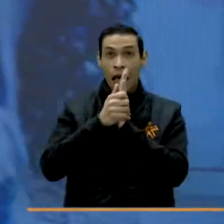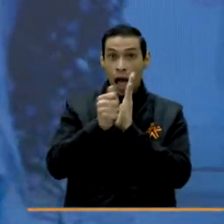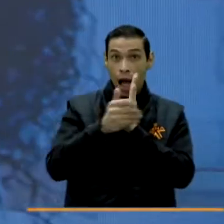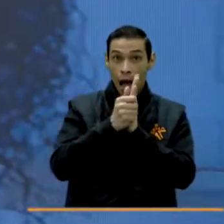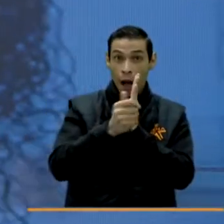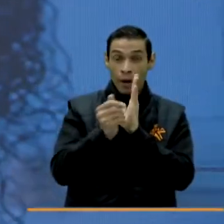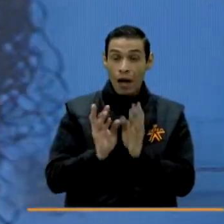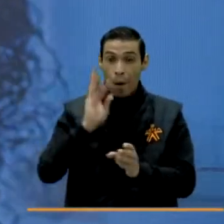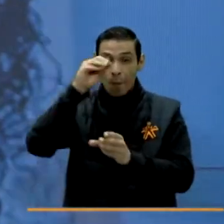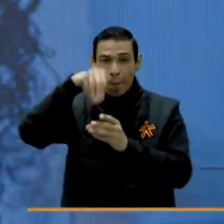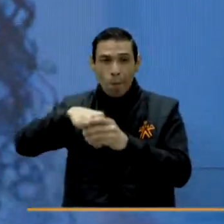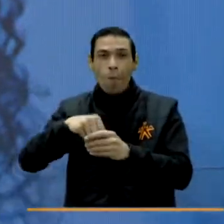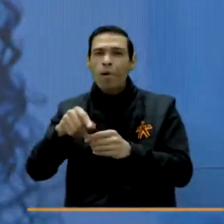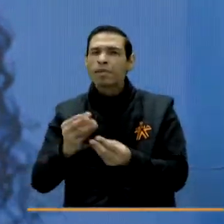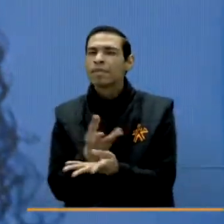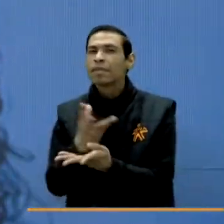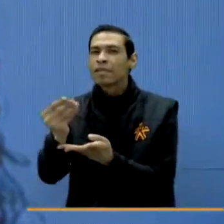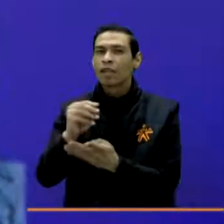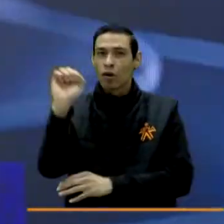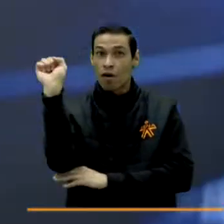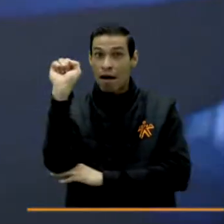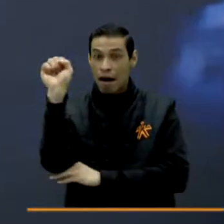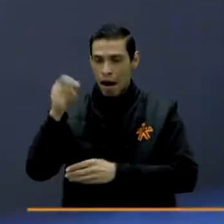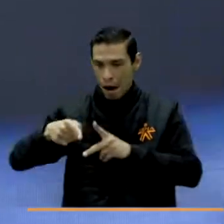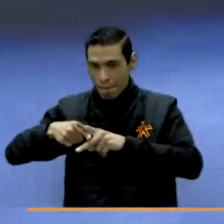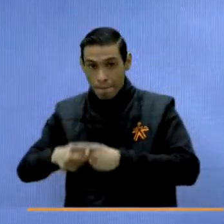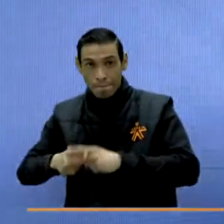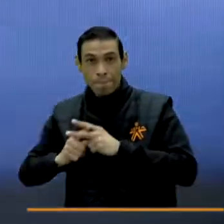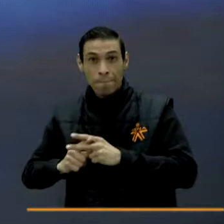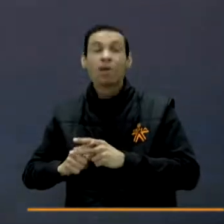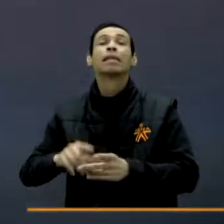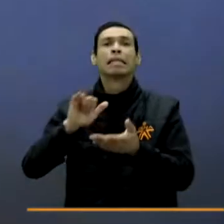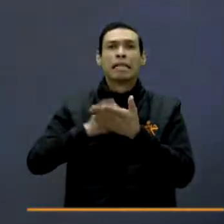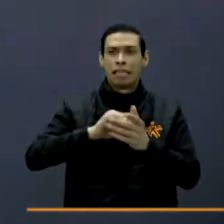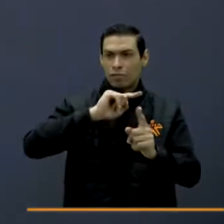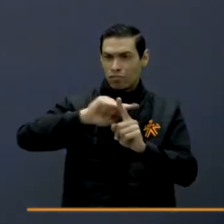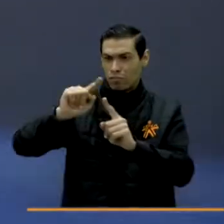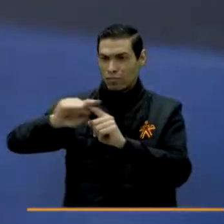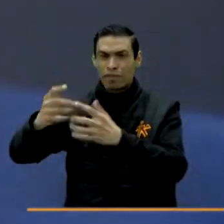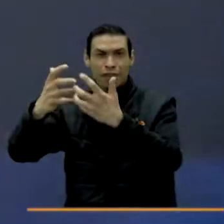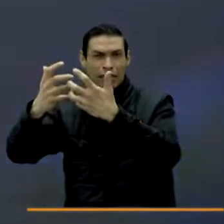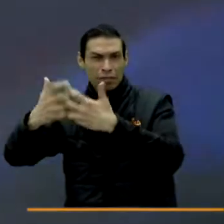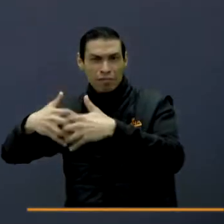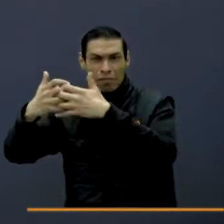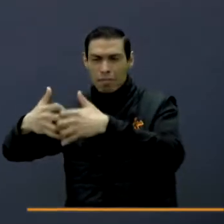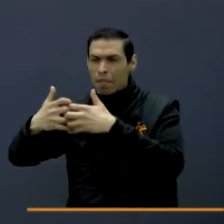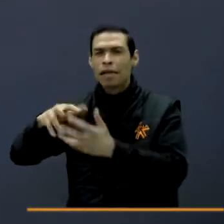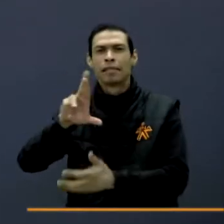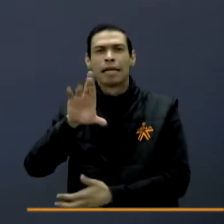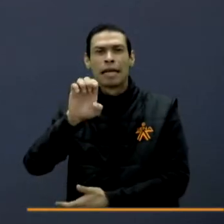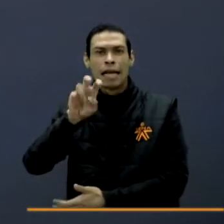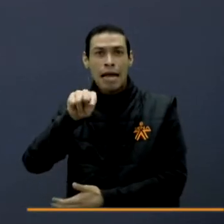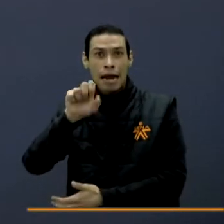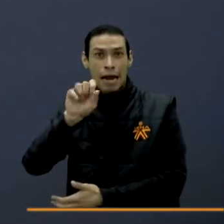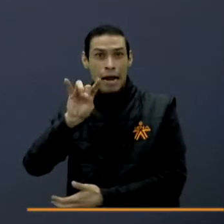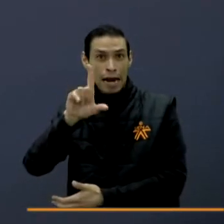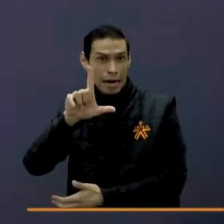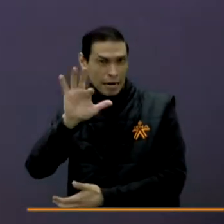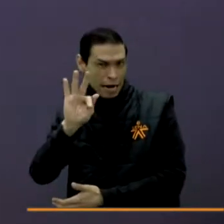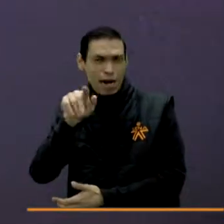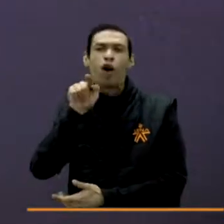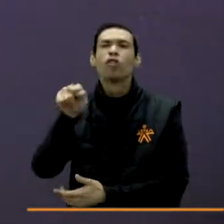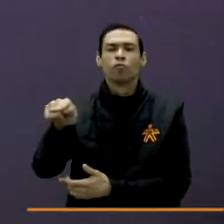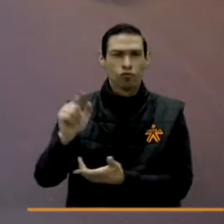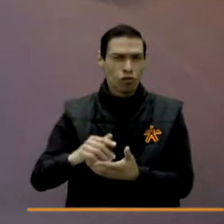del talento humano que se requiere en el sector automotriz. Eso ha tenido un gran apoyo de la marca de vehículos Renault. Vamos a ver de qué se trata esta